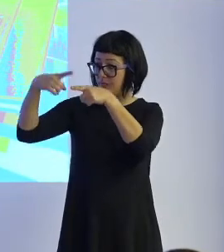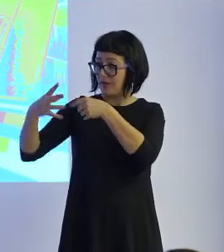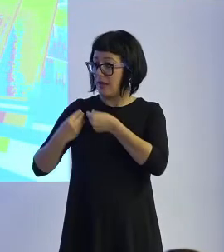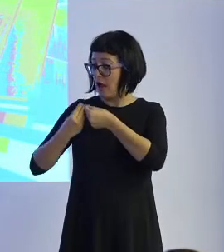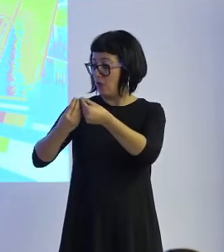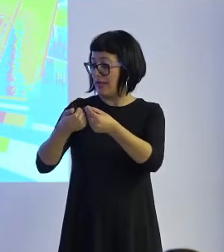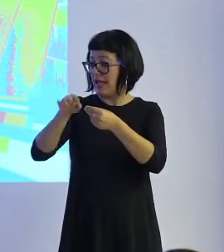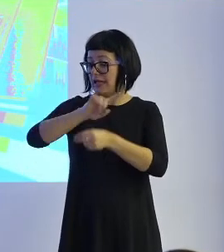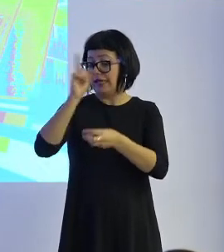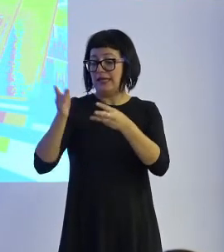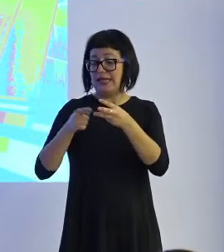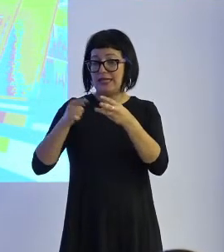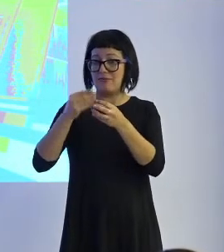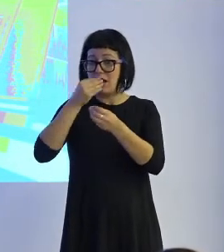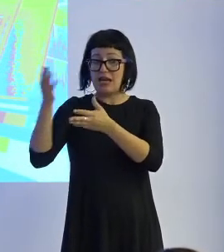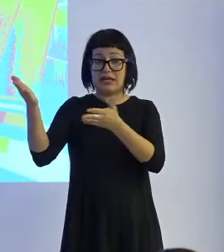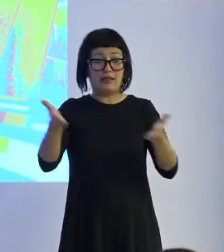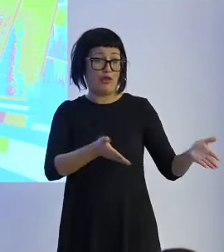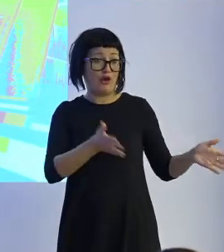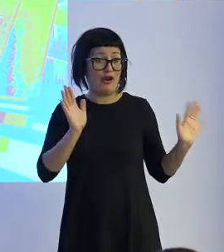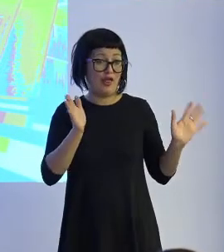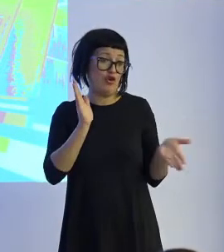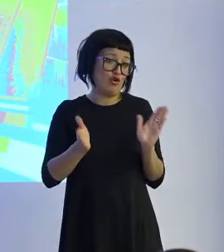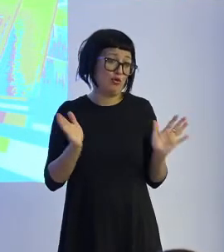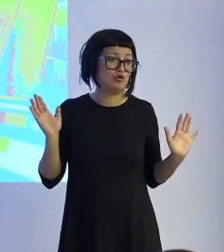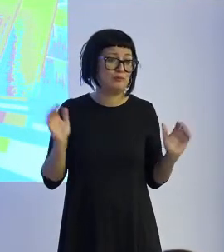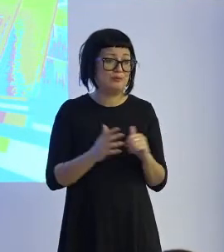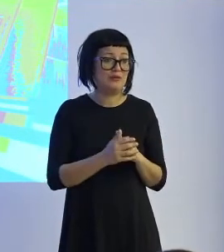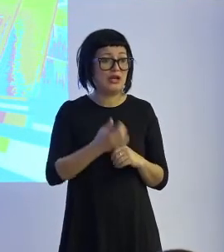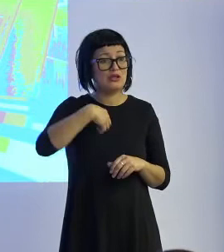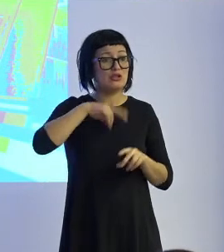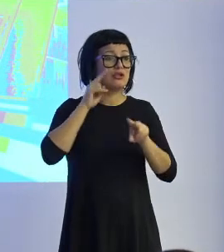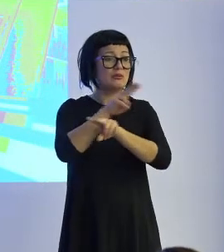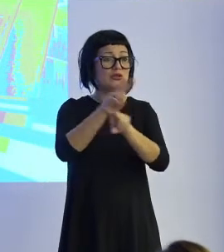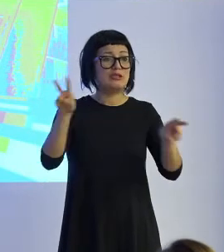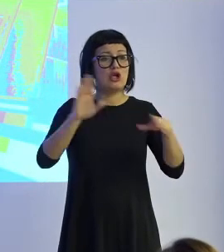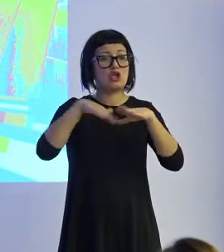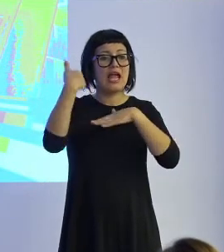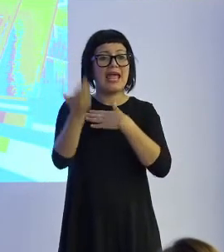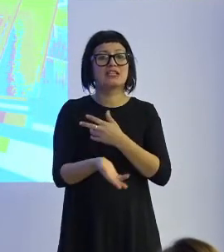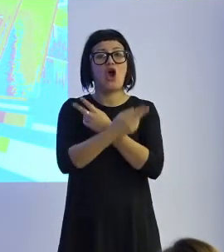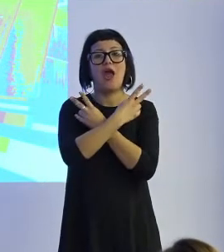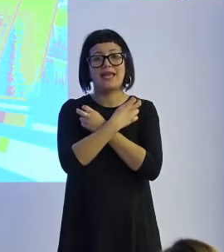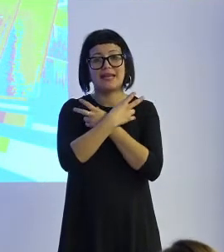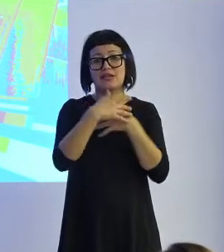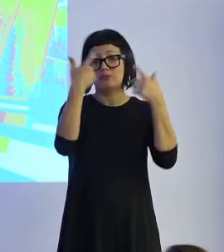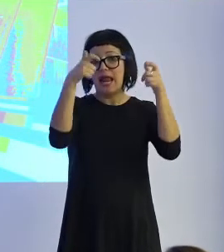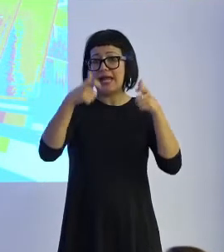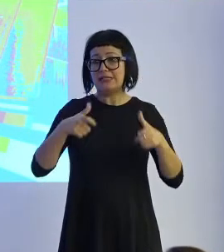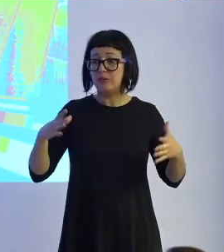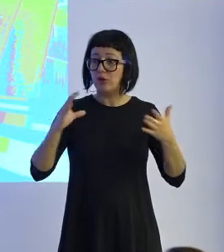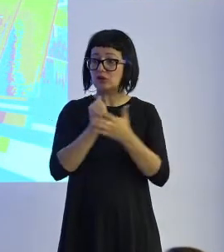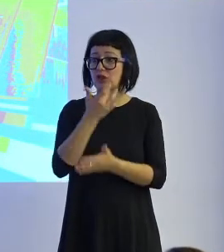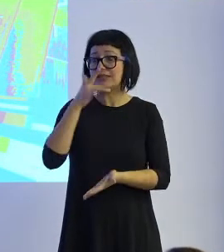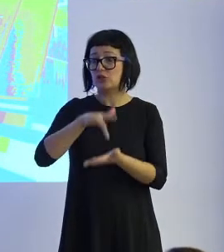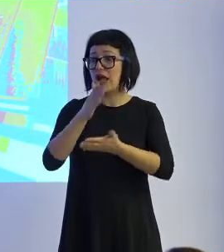un recepcionador o hospitality robot hemos visto los exoesqueletos para todo tipo de personas con algún tipo